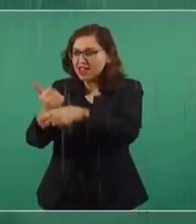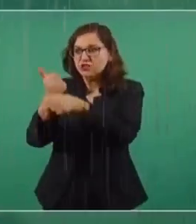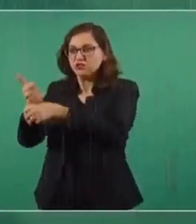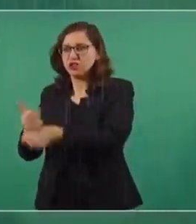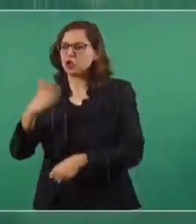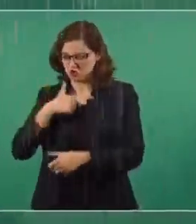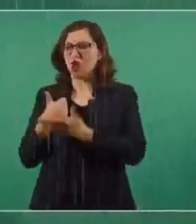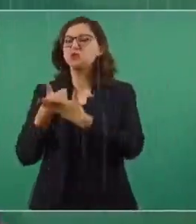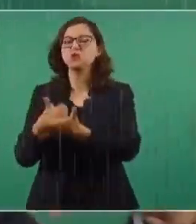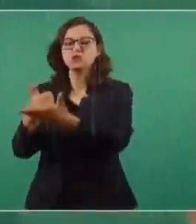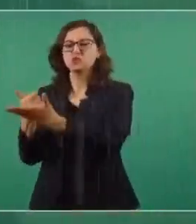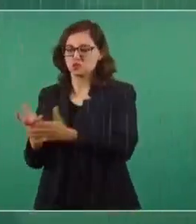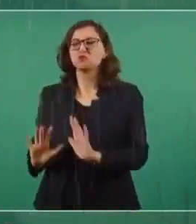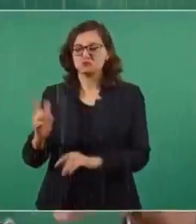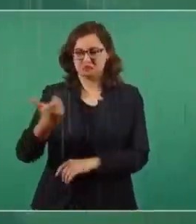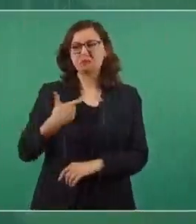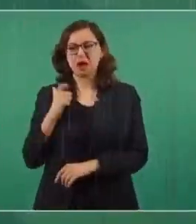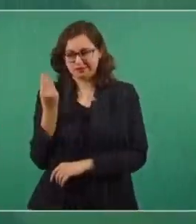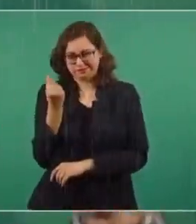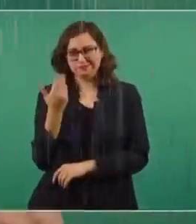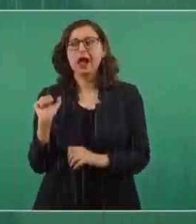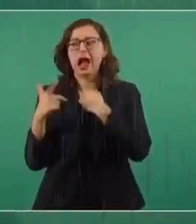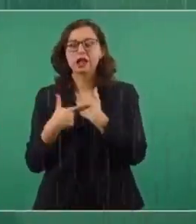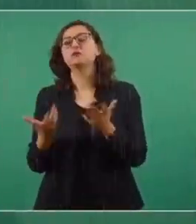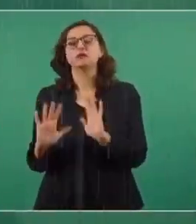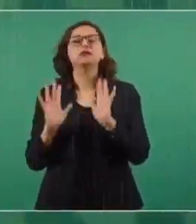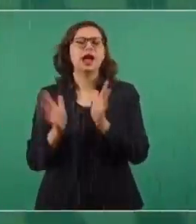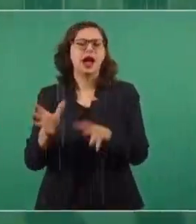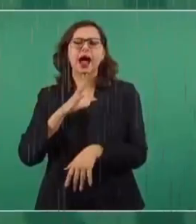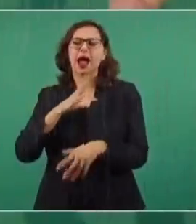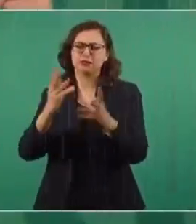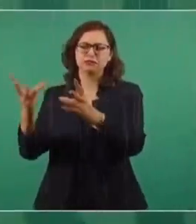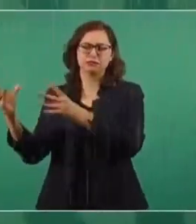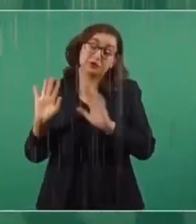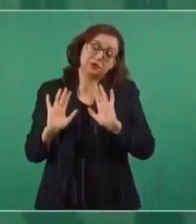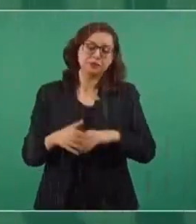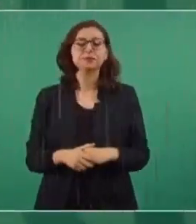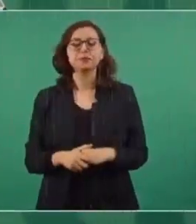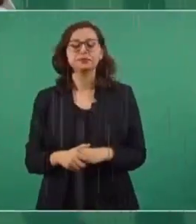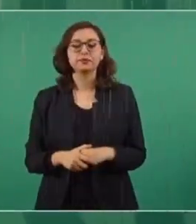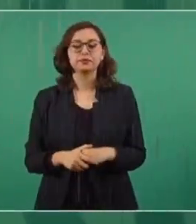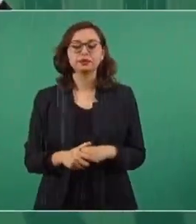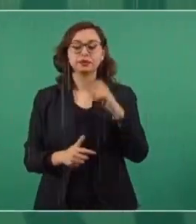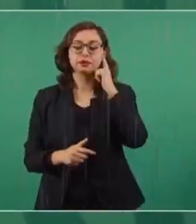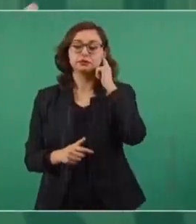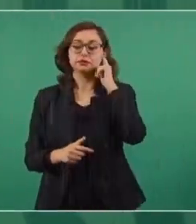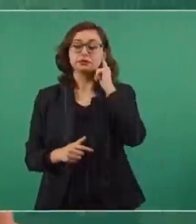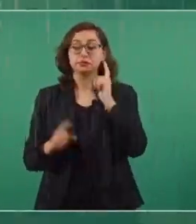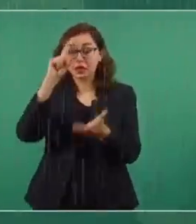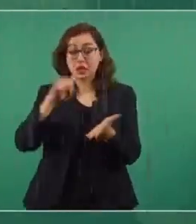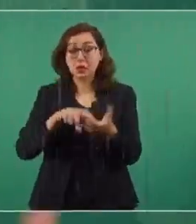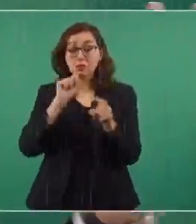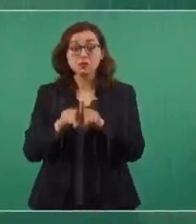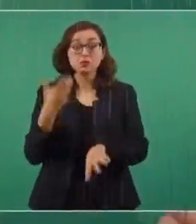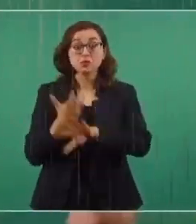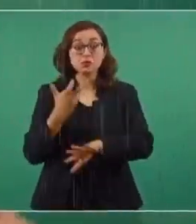dinero, ya están metidos queriendo sacar más. Incluso creo que un despacho estadounidense,